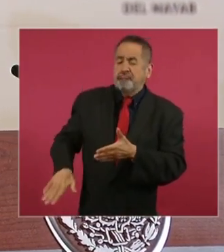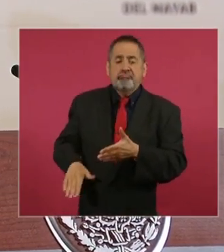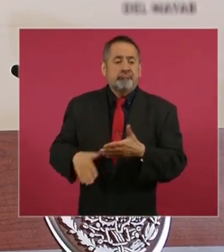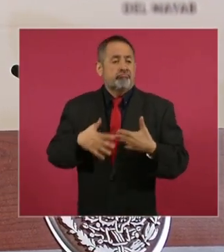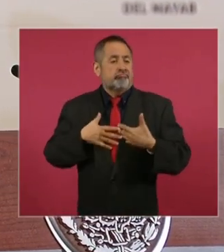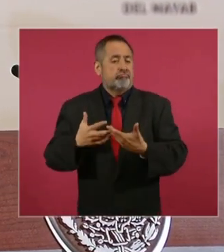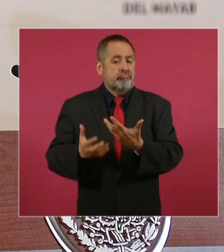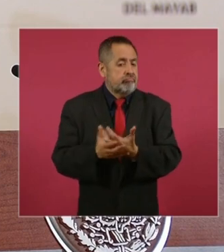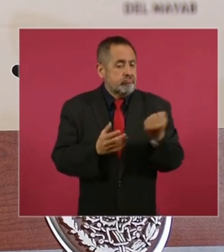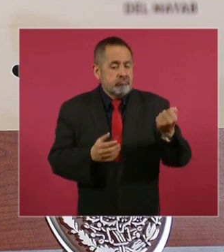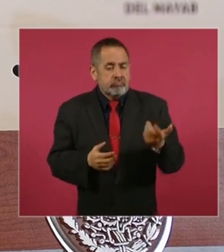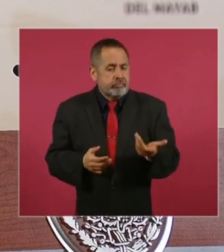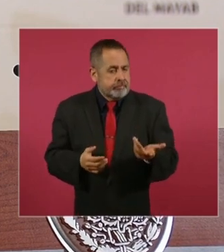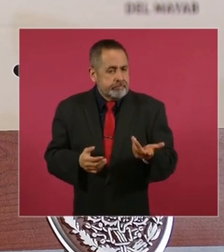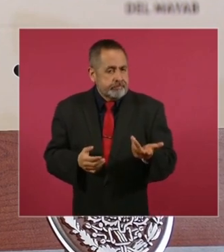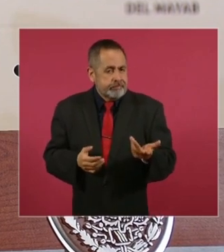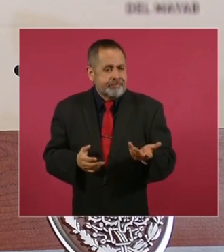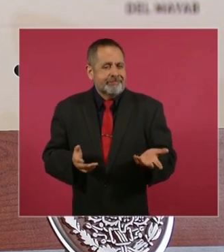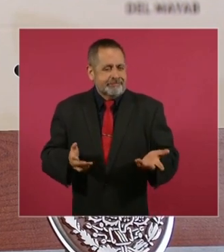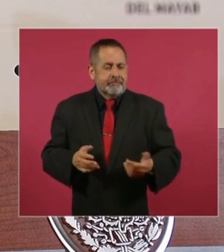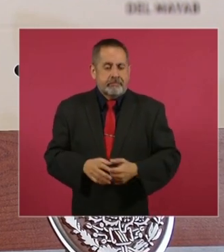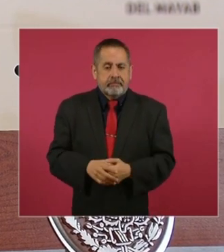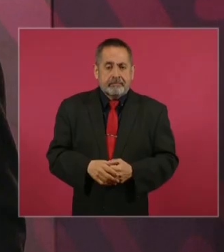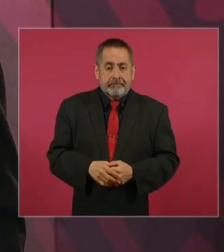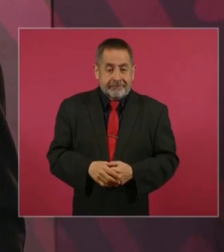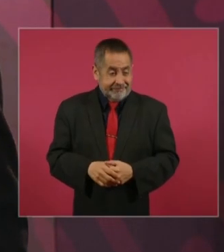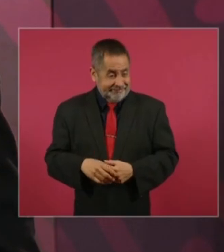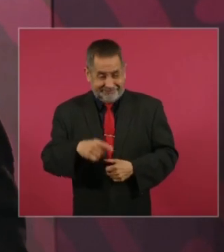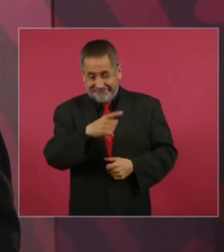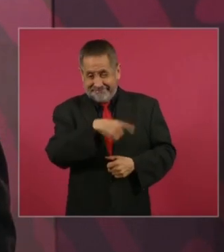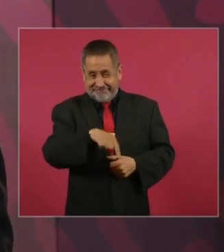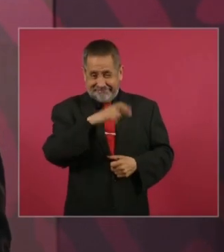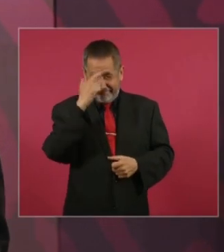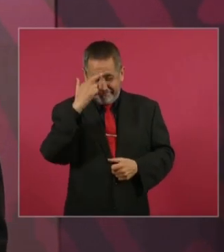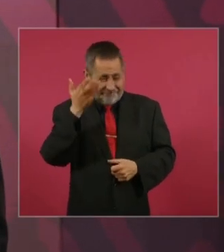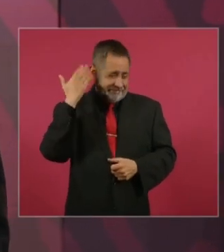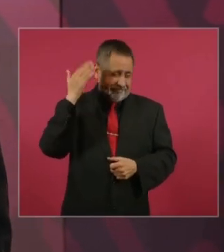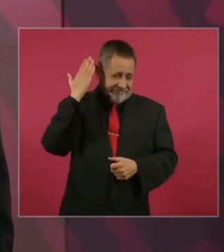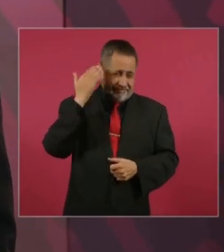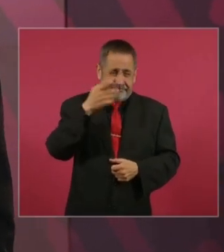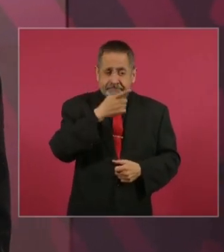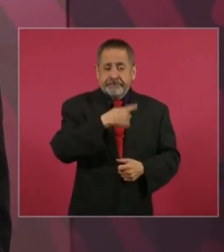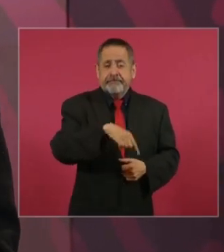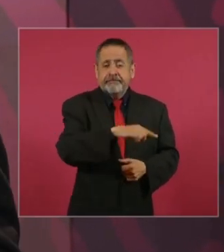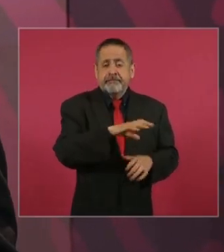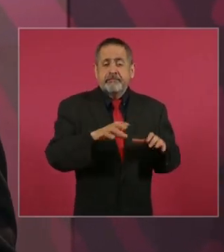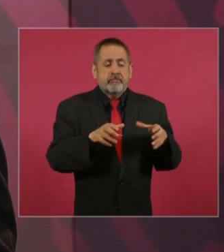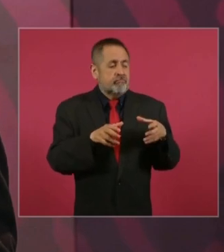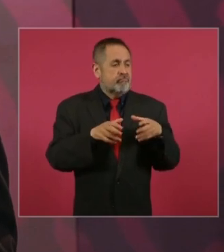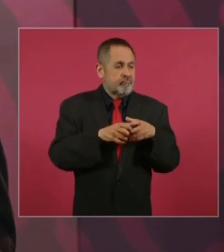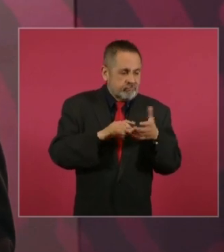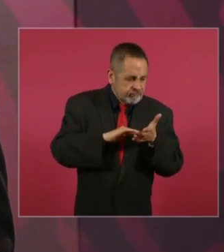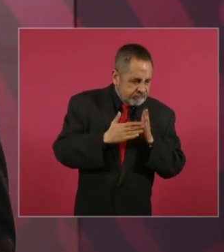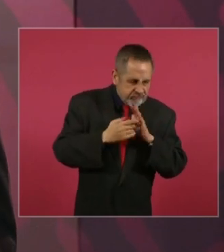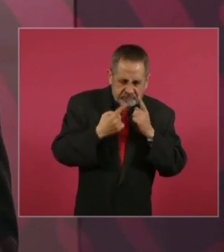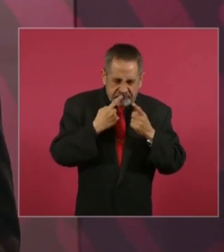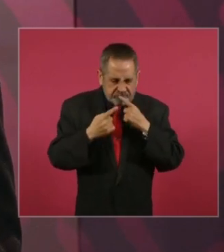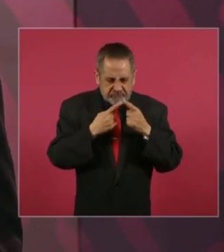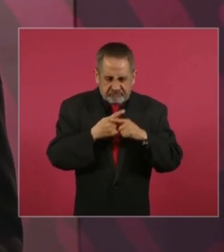no sólo aplaudían, eran partícipes